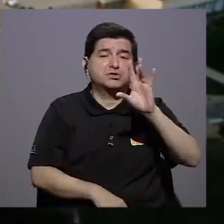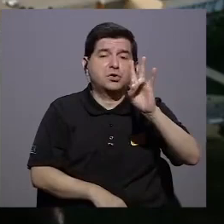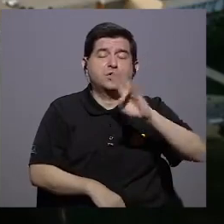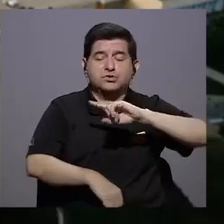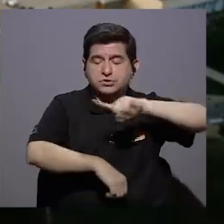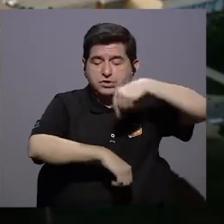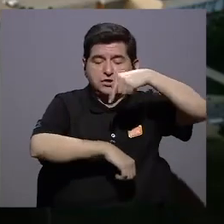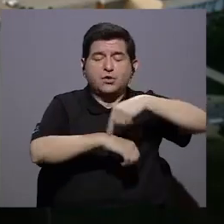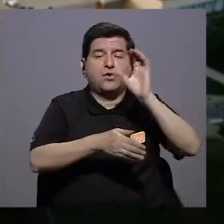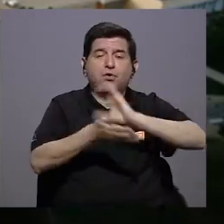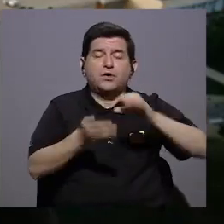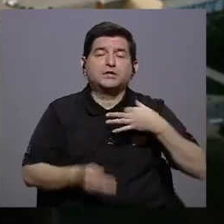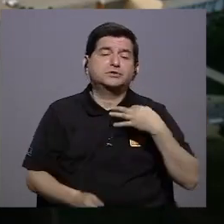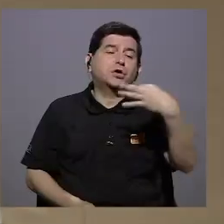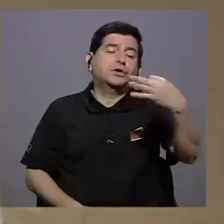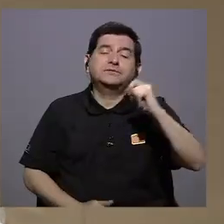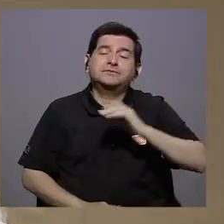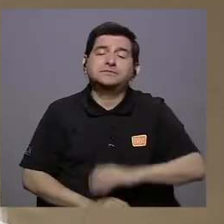siete horas al colegio diariamente